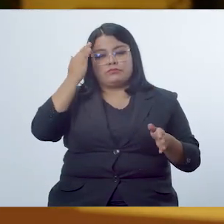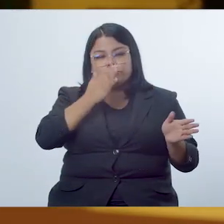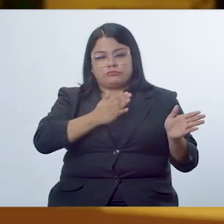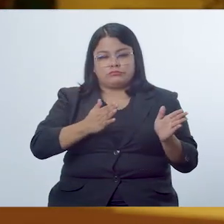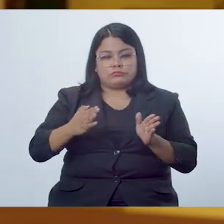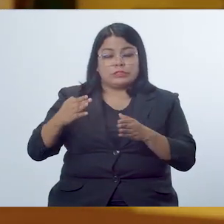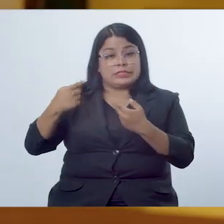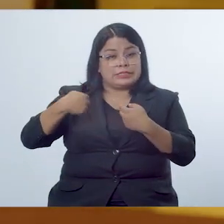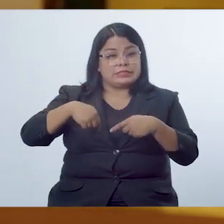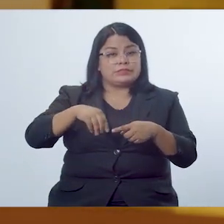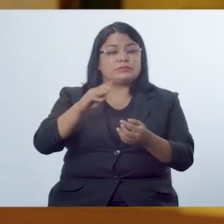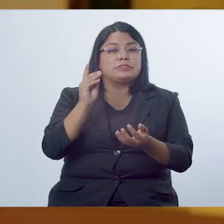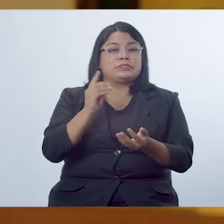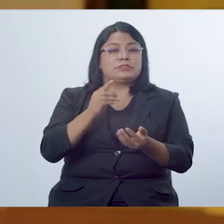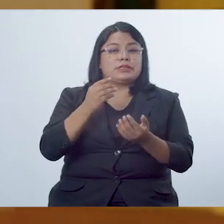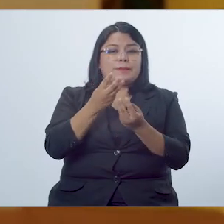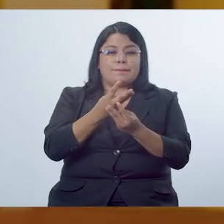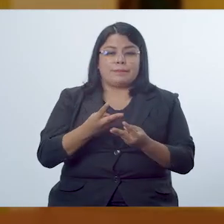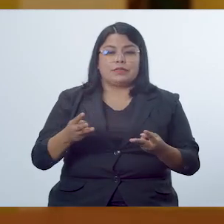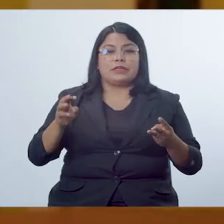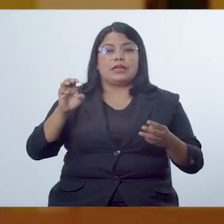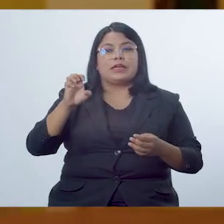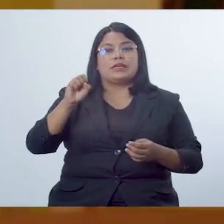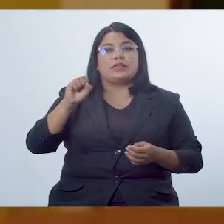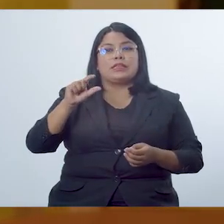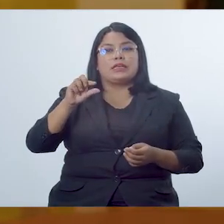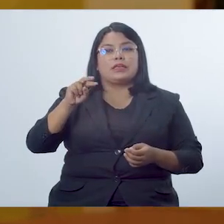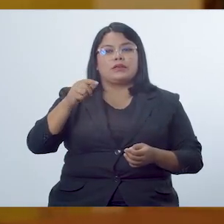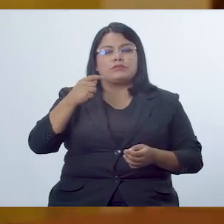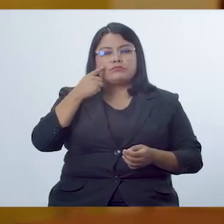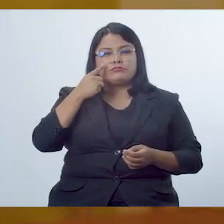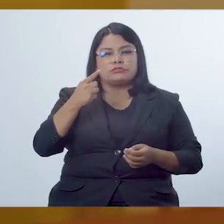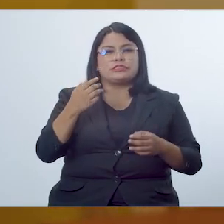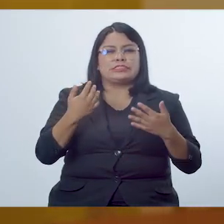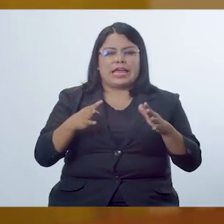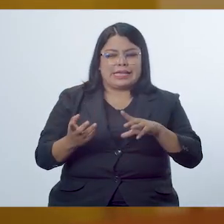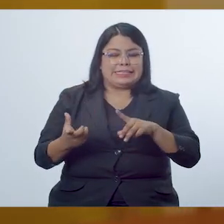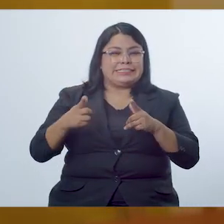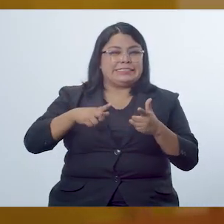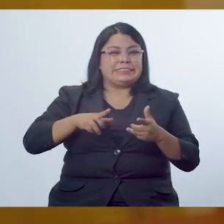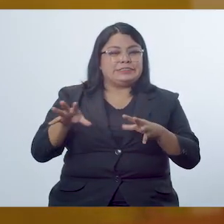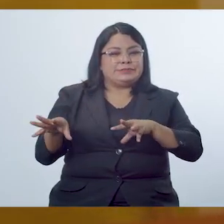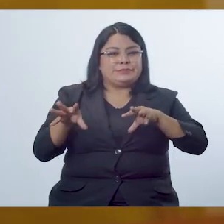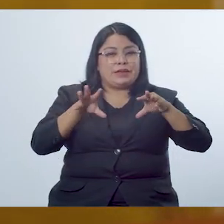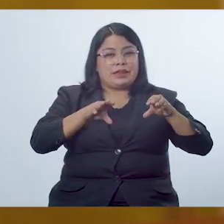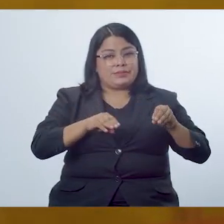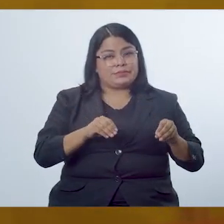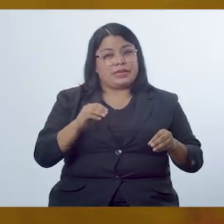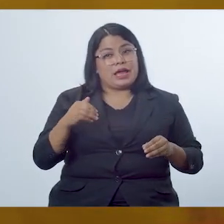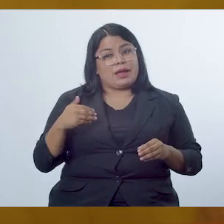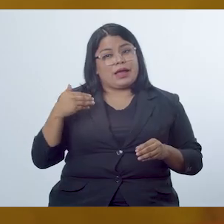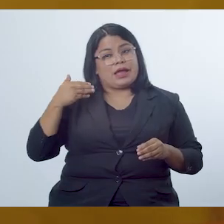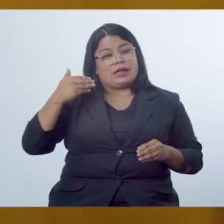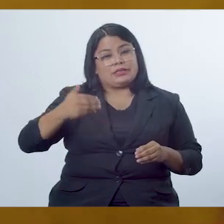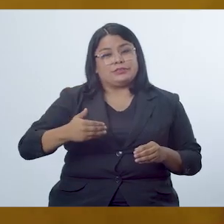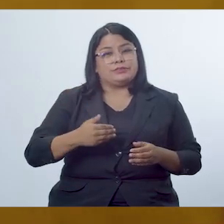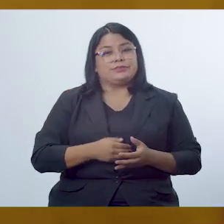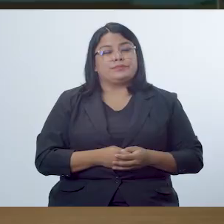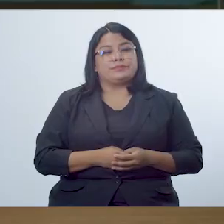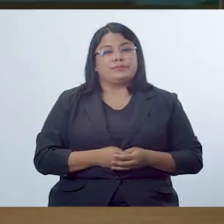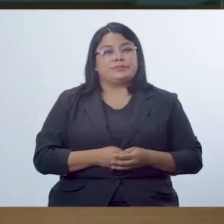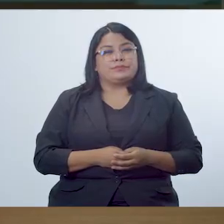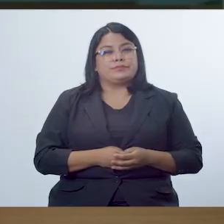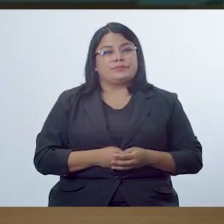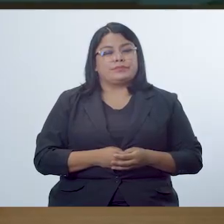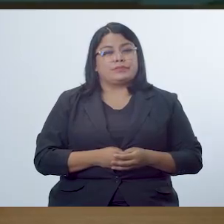conocemos la estructura y la secuencia didáctica de los materiales de lengua esperamos que ya estemos listos y listas para aplicarlas el próximo año ¿verdad